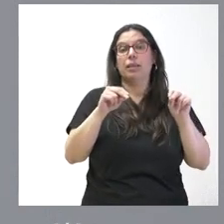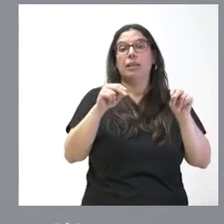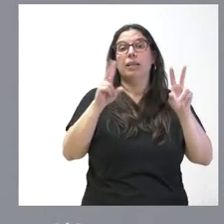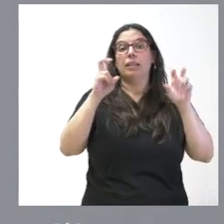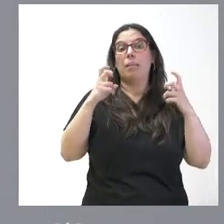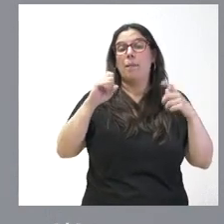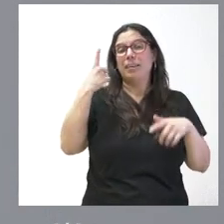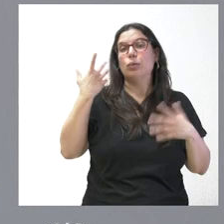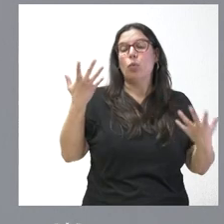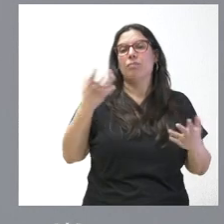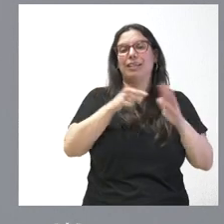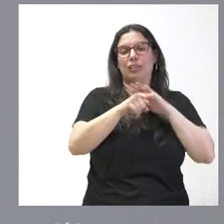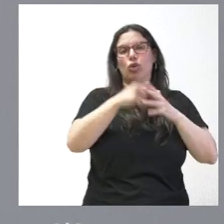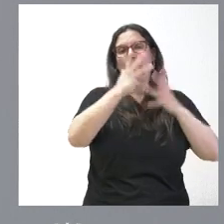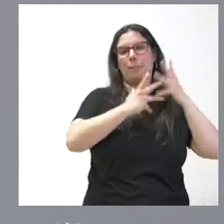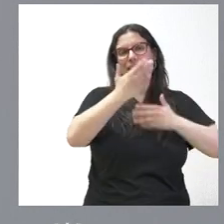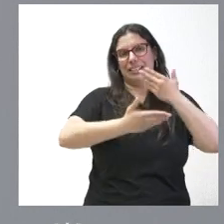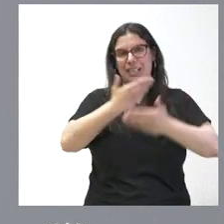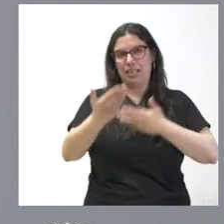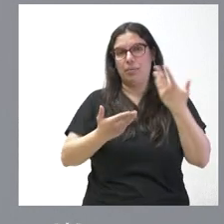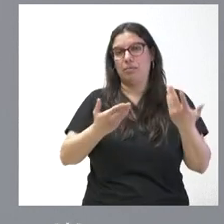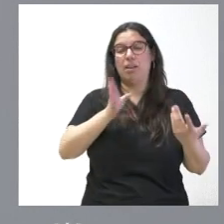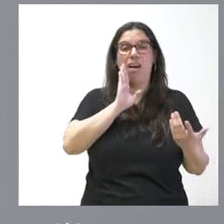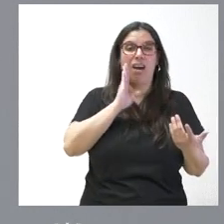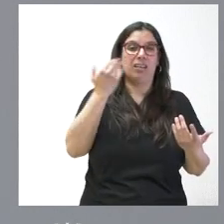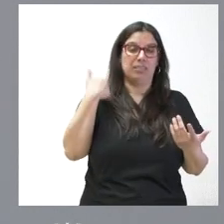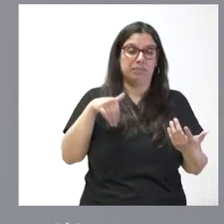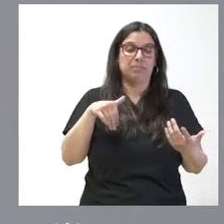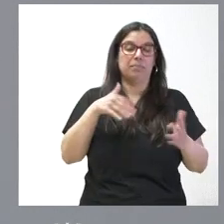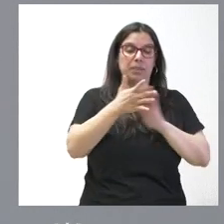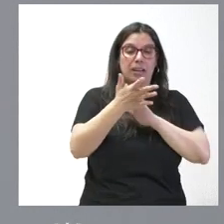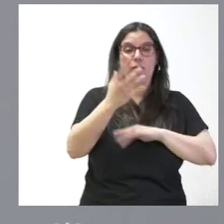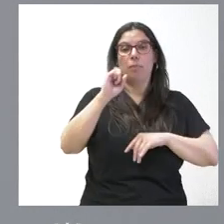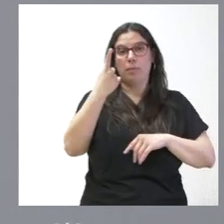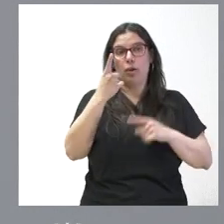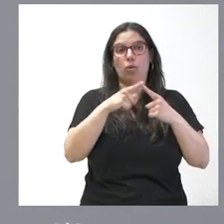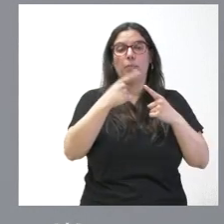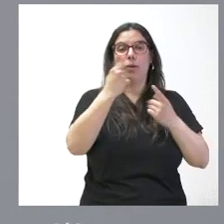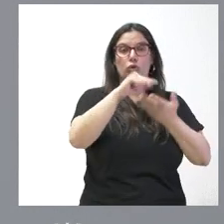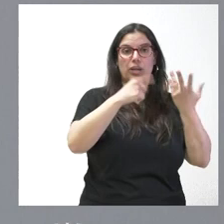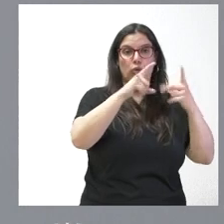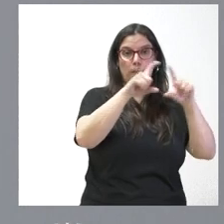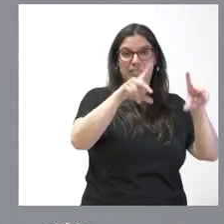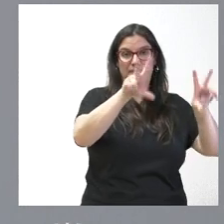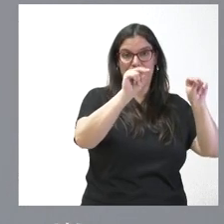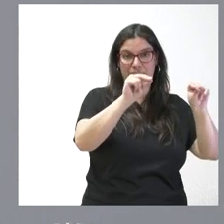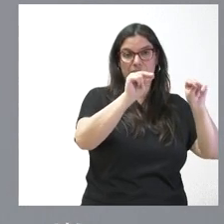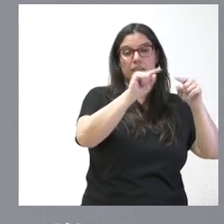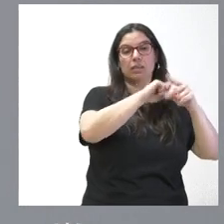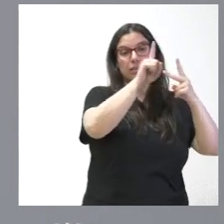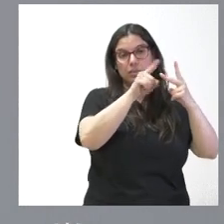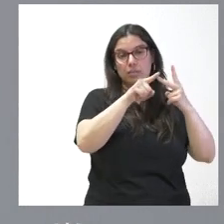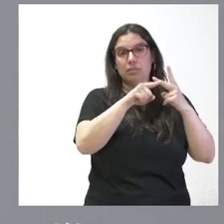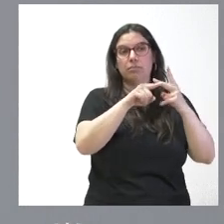administrativo que exige lógicamente como les he señalado primero terminar el contrato con la empresa actualmente adjudicataria segundo